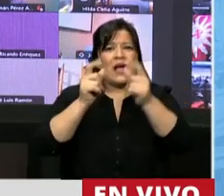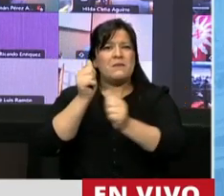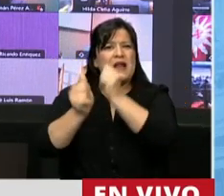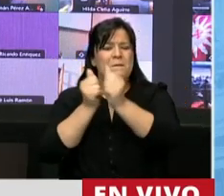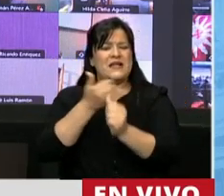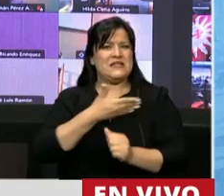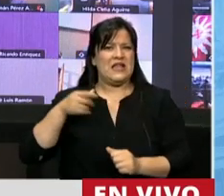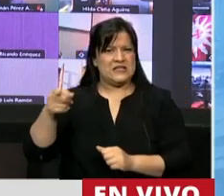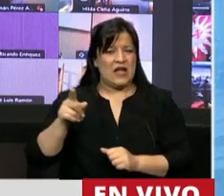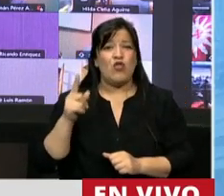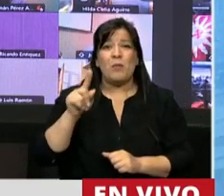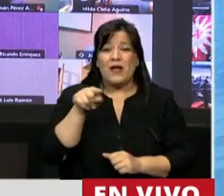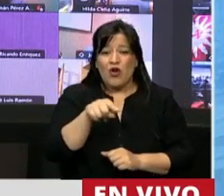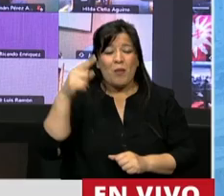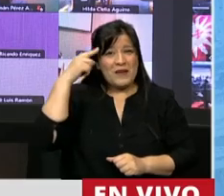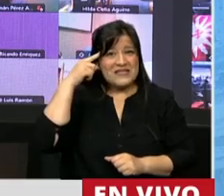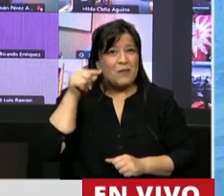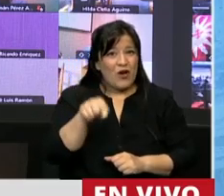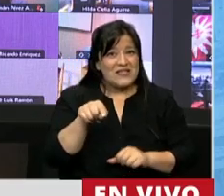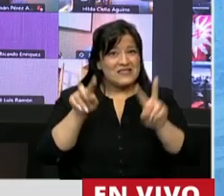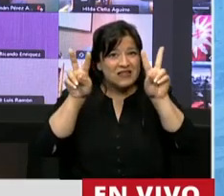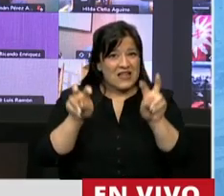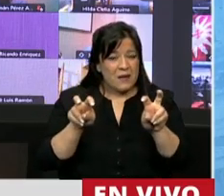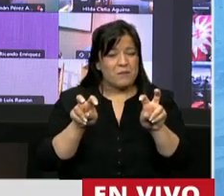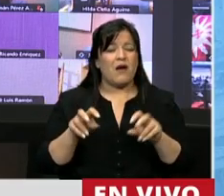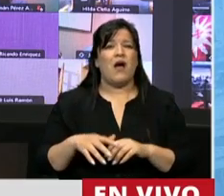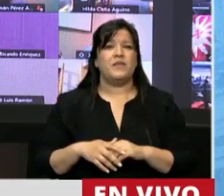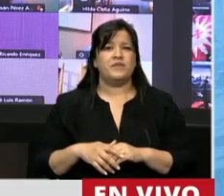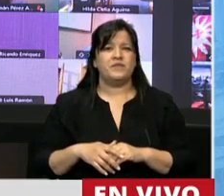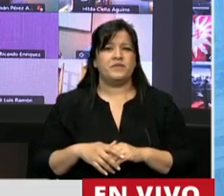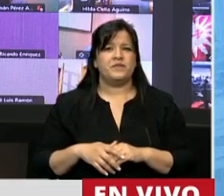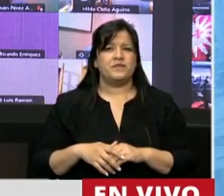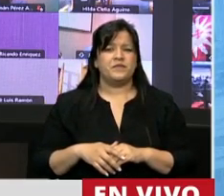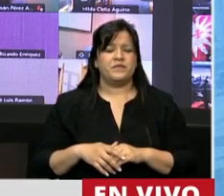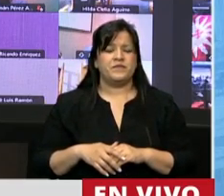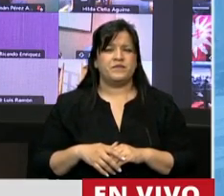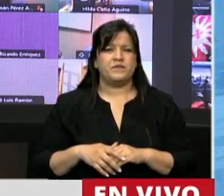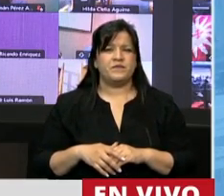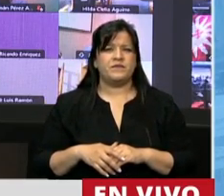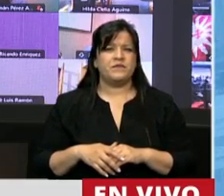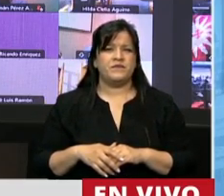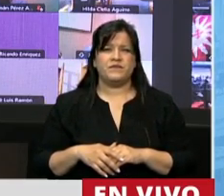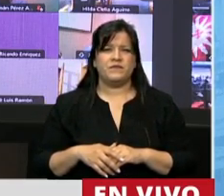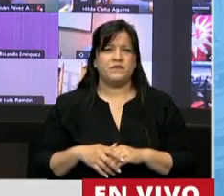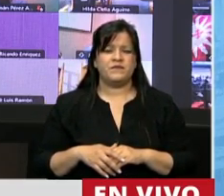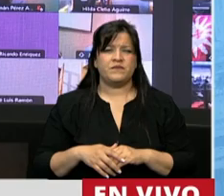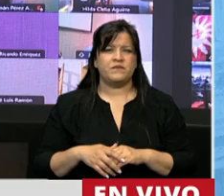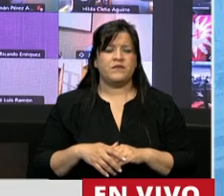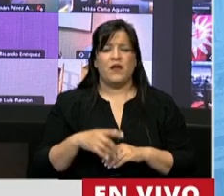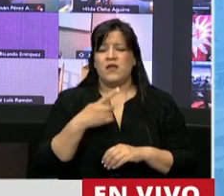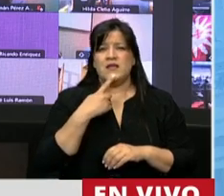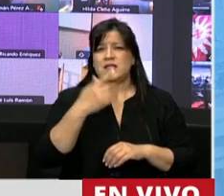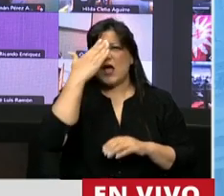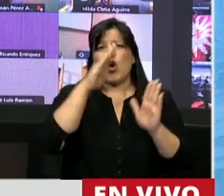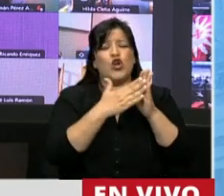pero creemos que esa es una delegación que no puede ser como se decía porque además no lo permite la constitución